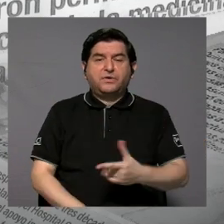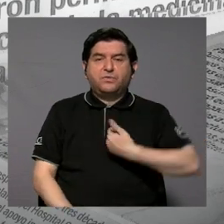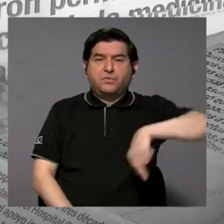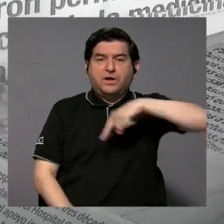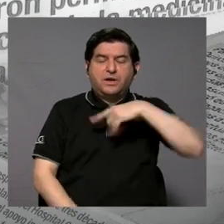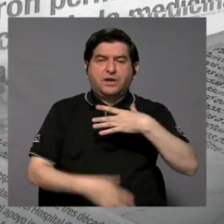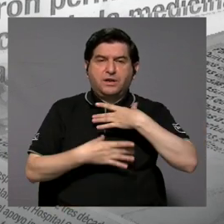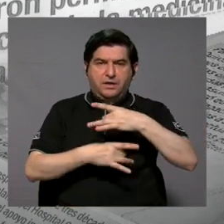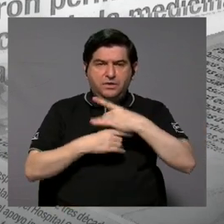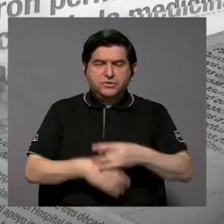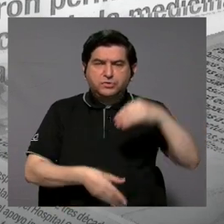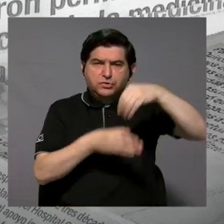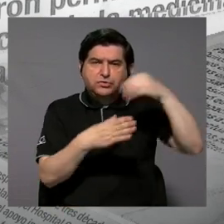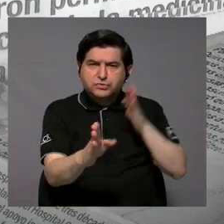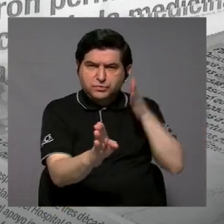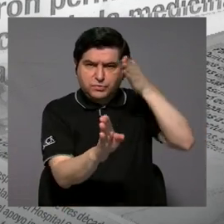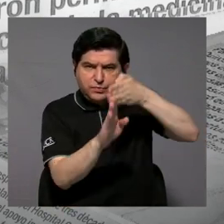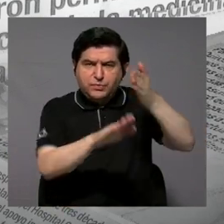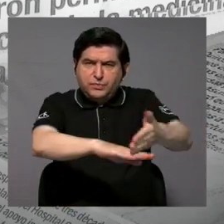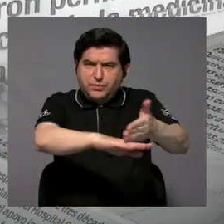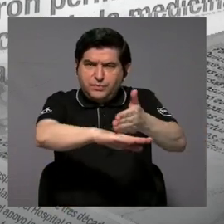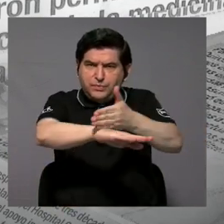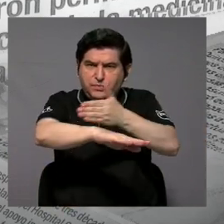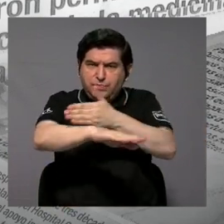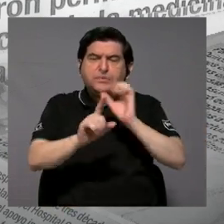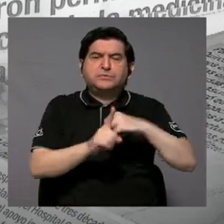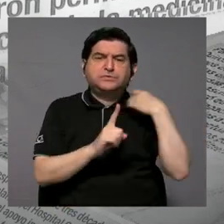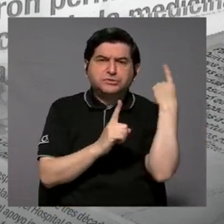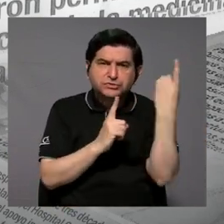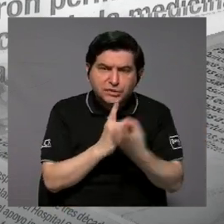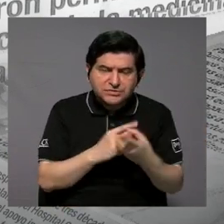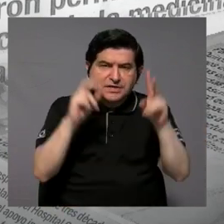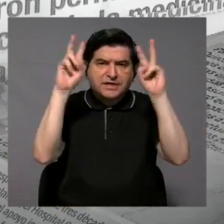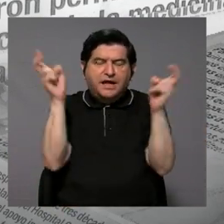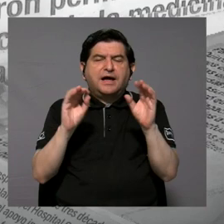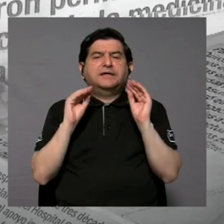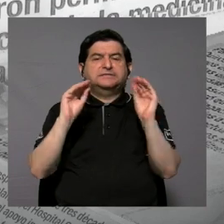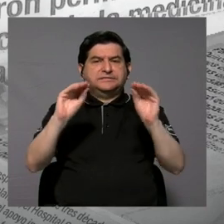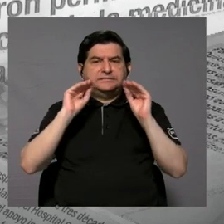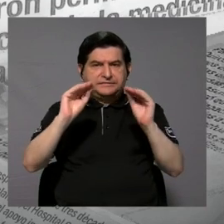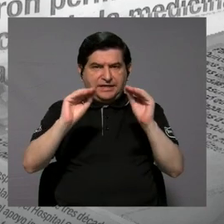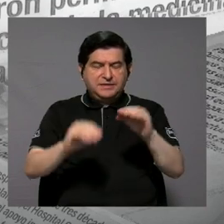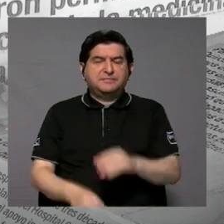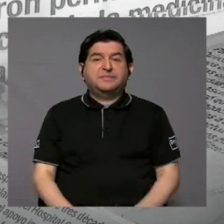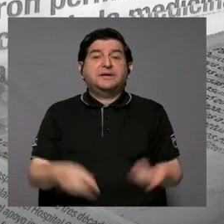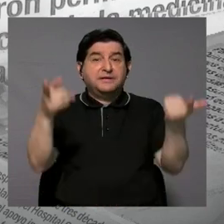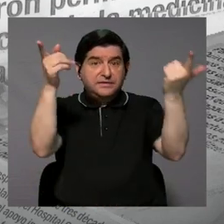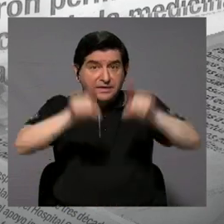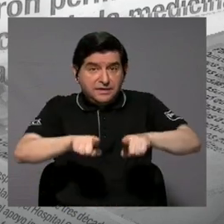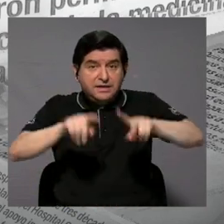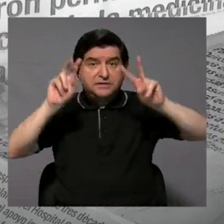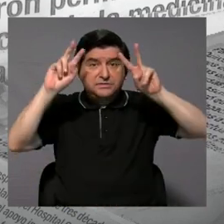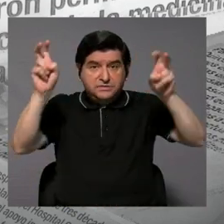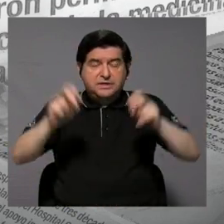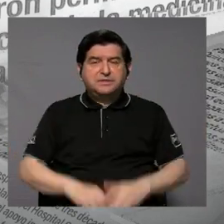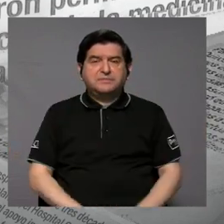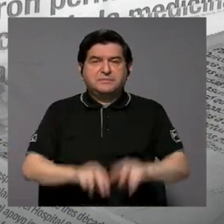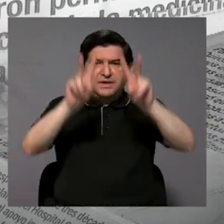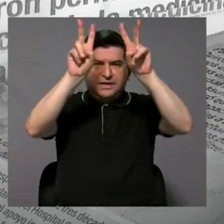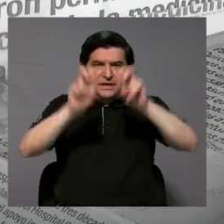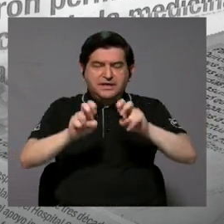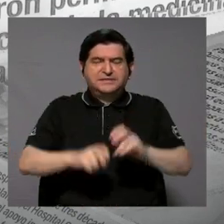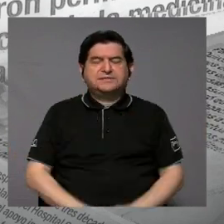interesa contribuir directamente al mejoramiento de la sociedad en temas educativos, y en este caso en el tema de las pruebas